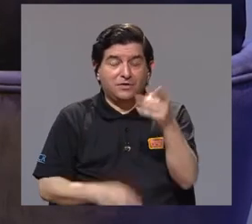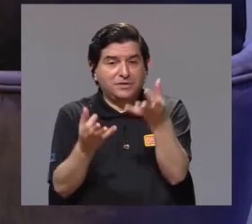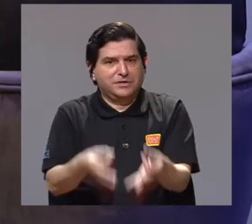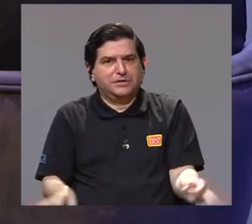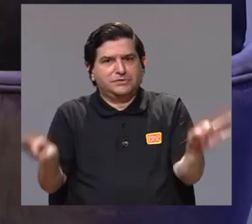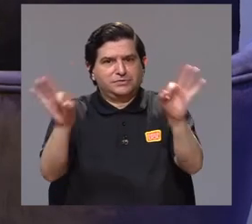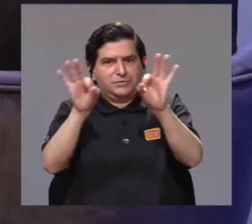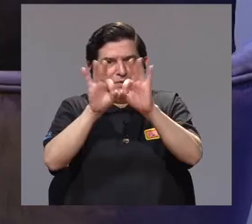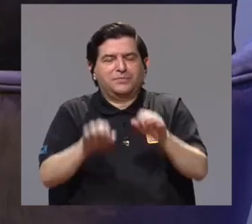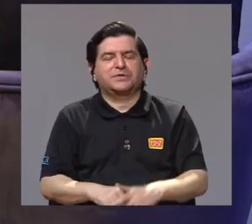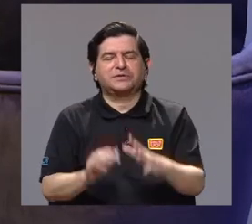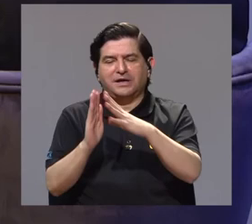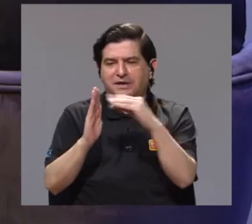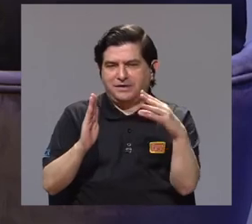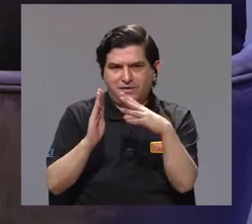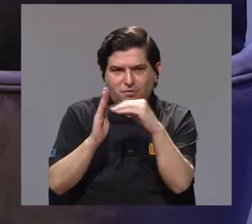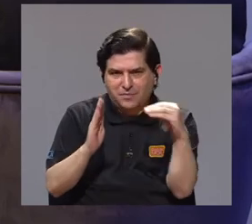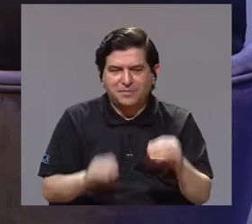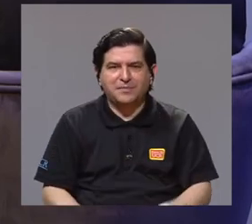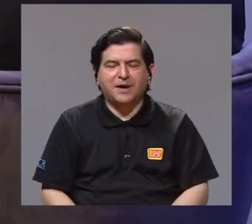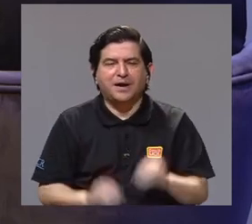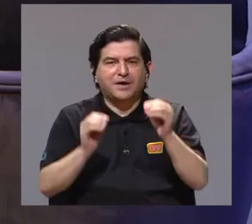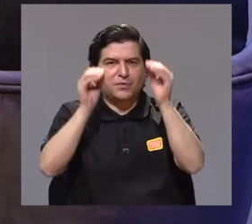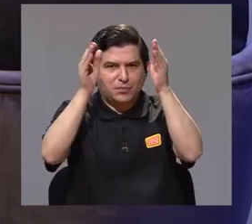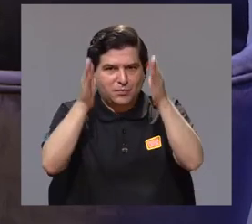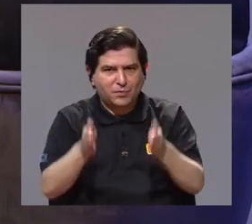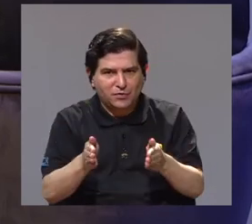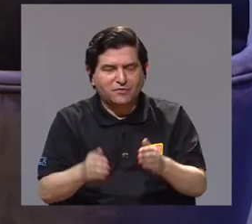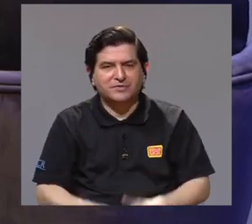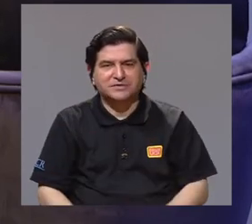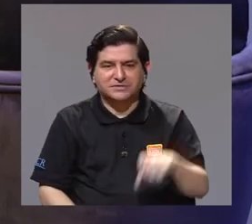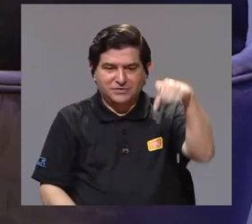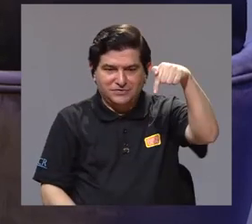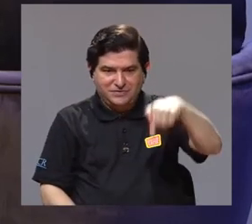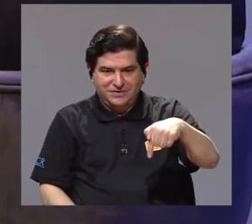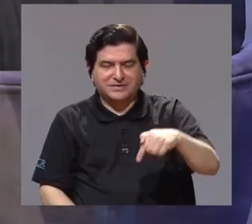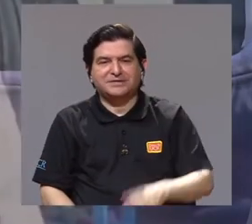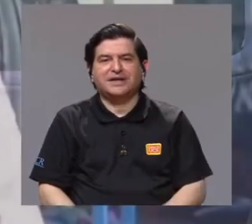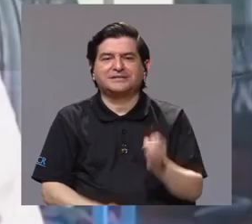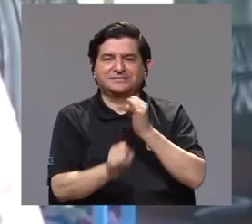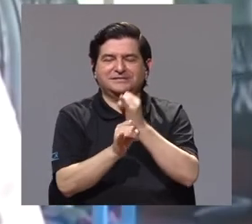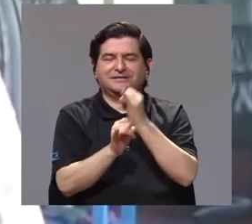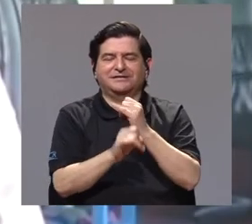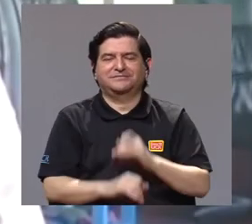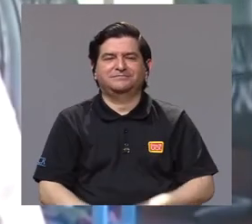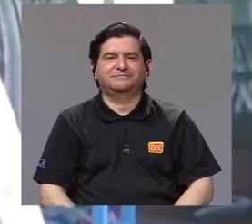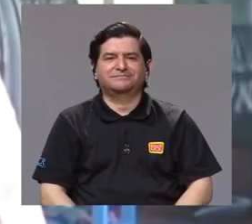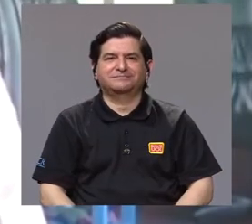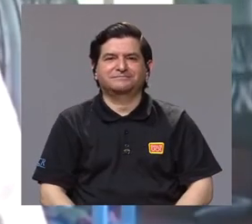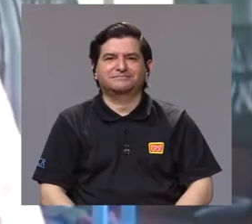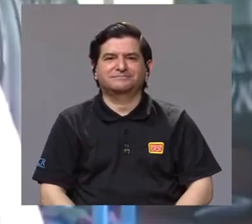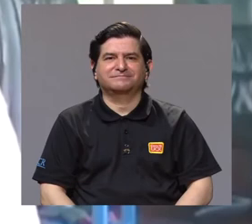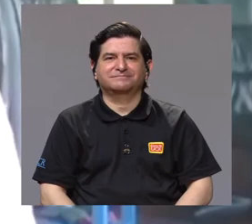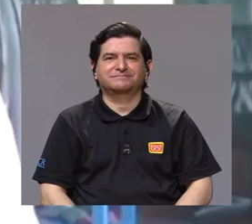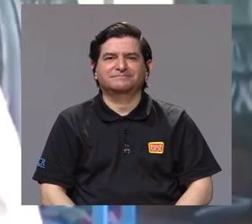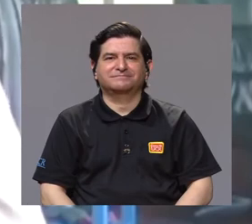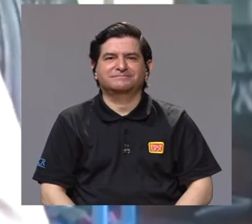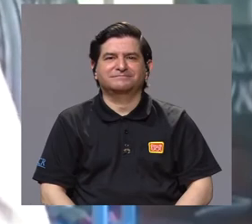eso es digno de ser imitado por las y los profesores de nuestra institución.